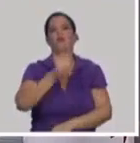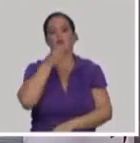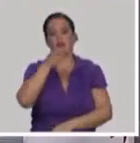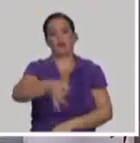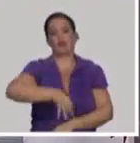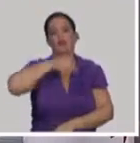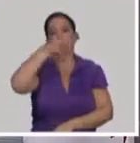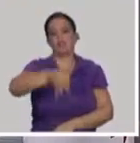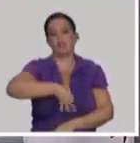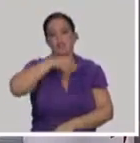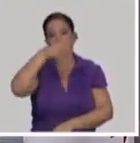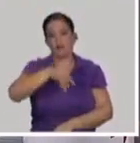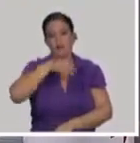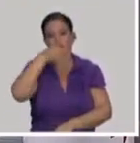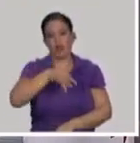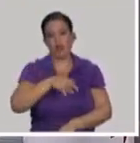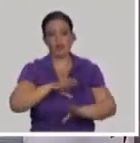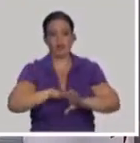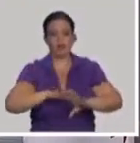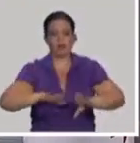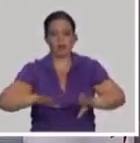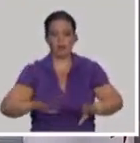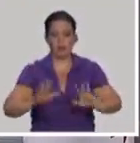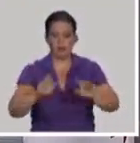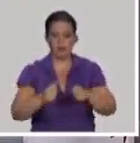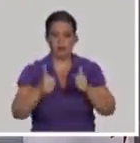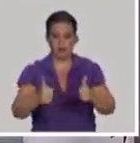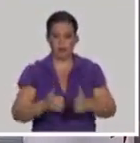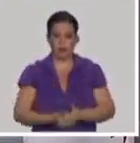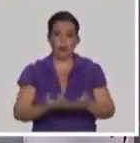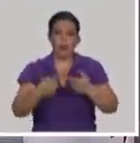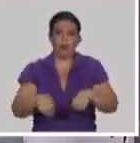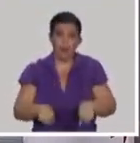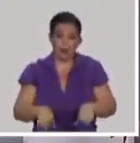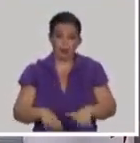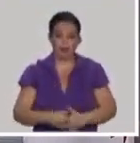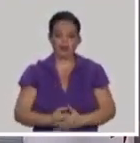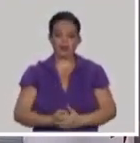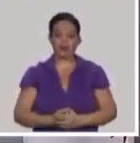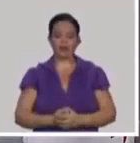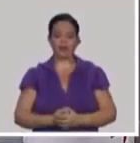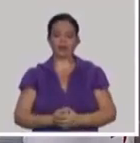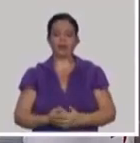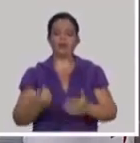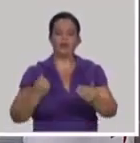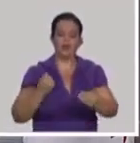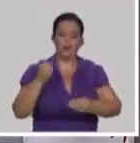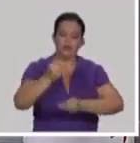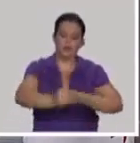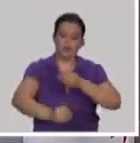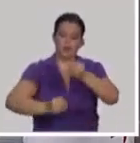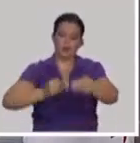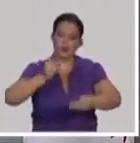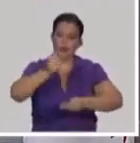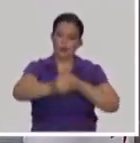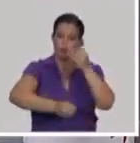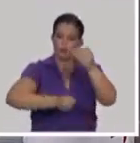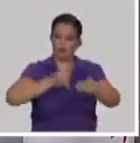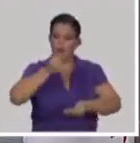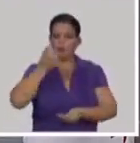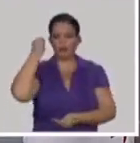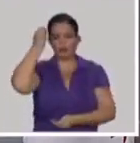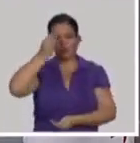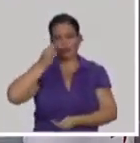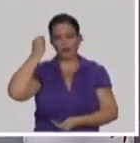rebaño, una inmunidad que sería capaz de proteger a la población. Pero todo eso, que en el tiempo y en la evaluación de las vacunas puede tomar varios